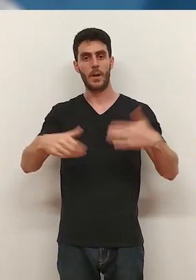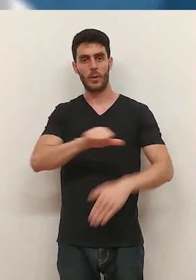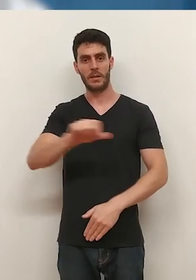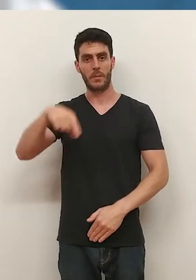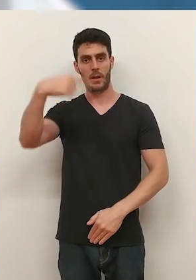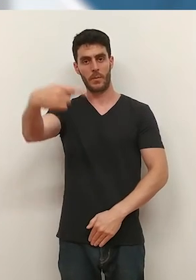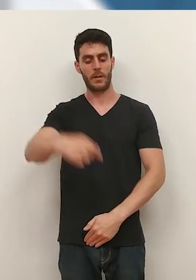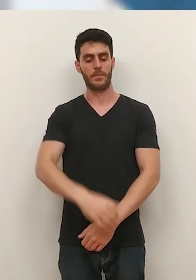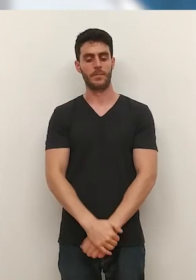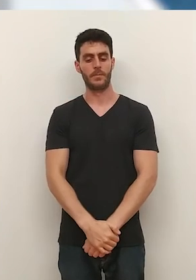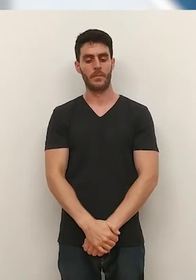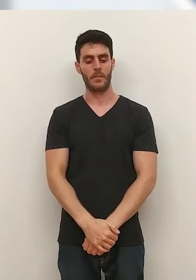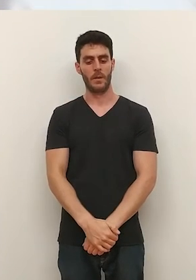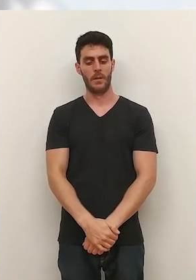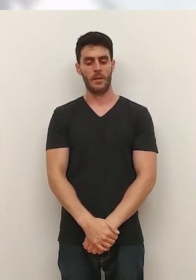el próximo miércoles.